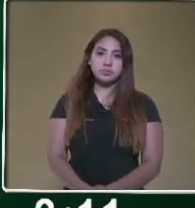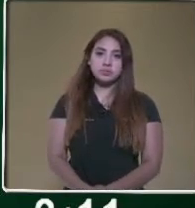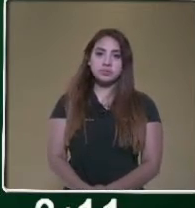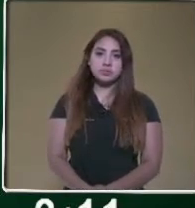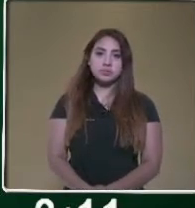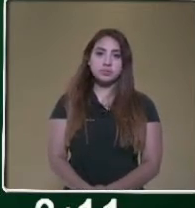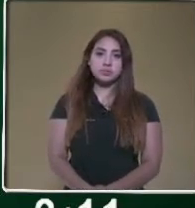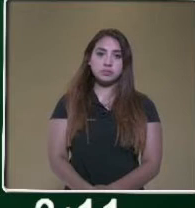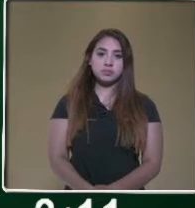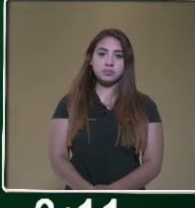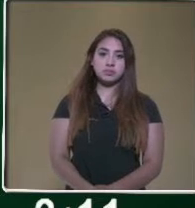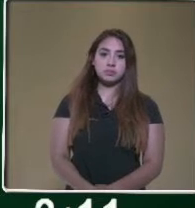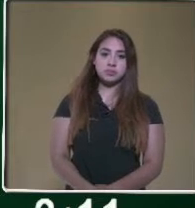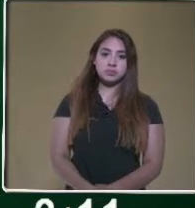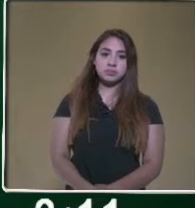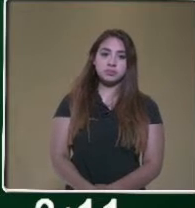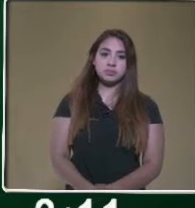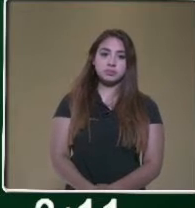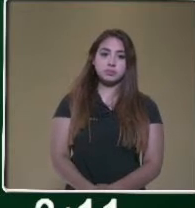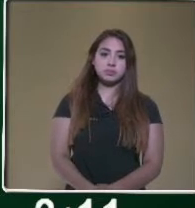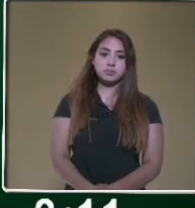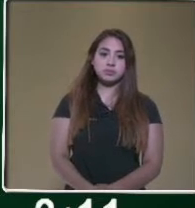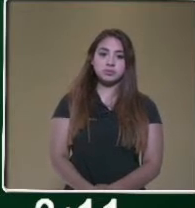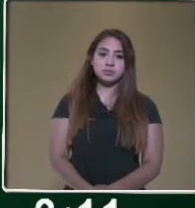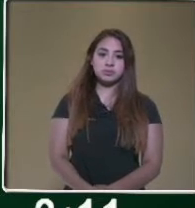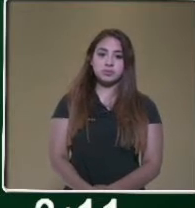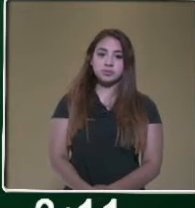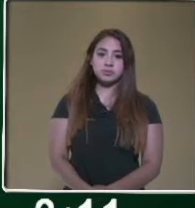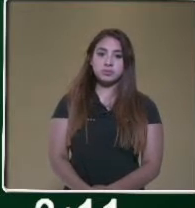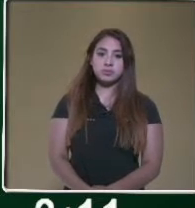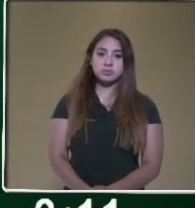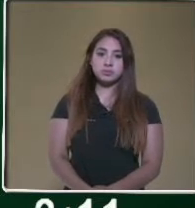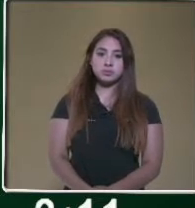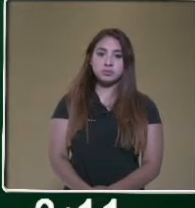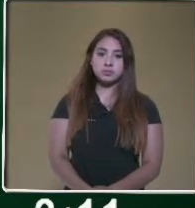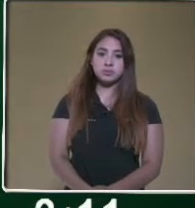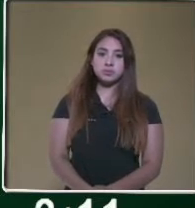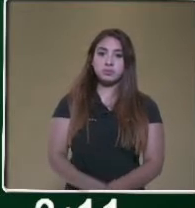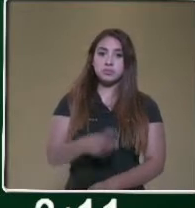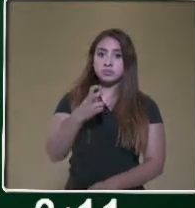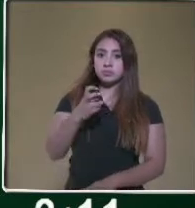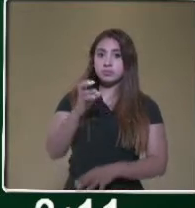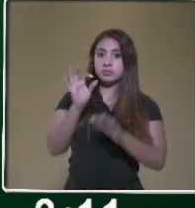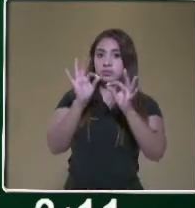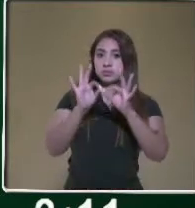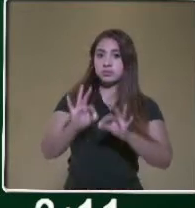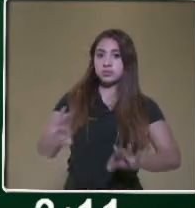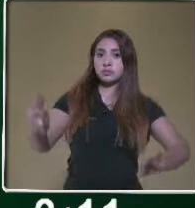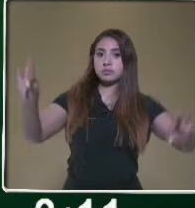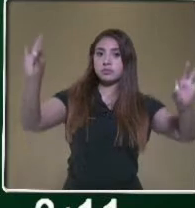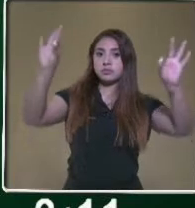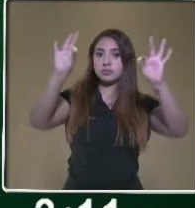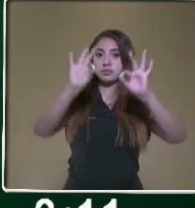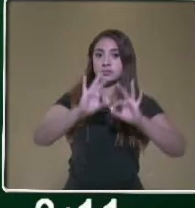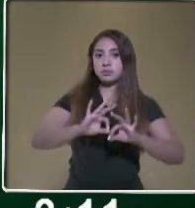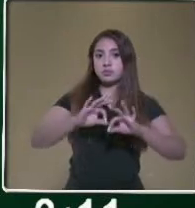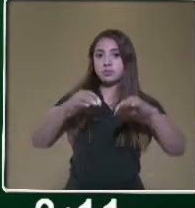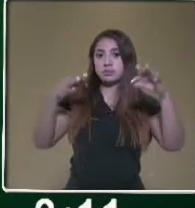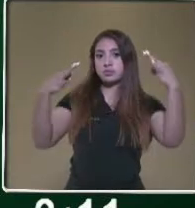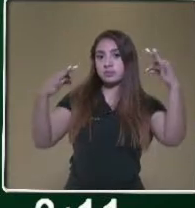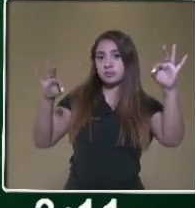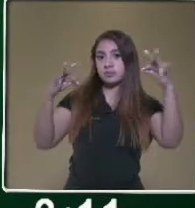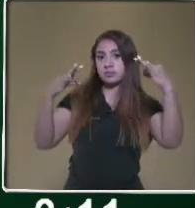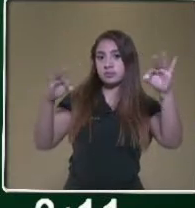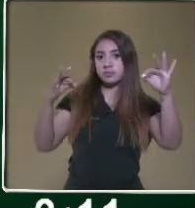Entonces, aquí en la imagen, para nuestros amiguitos de radio, es bien importante mencionar que en una hoja cuadriculada,